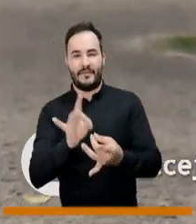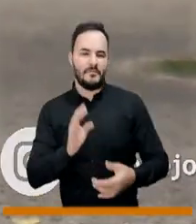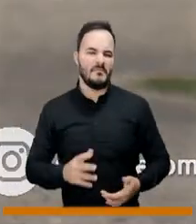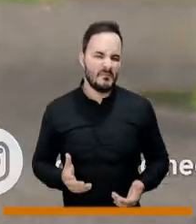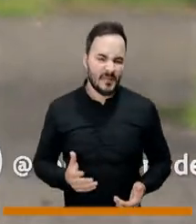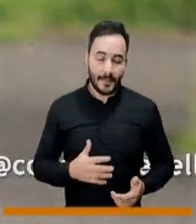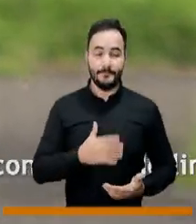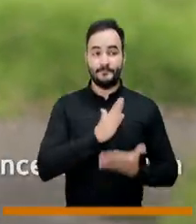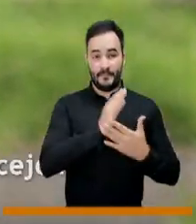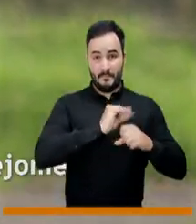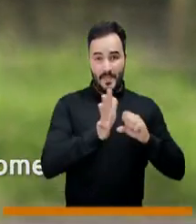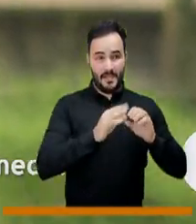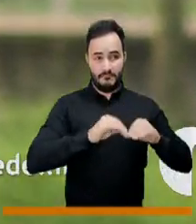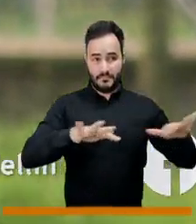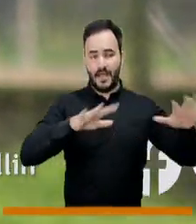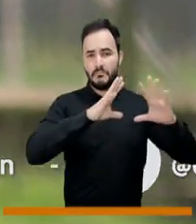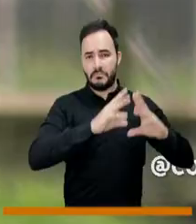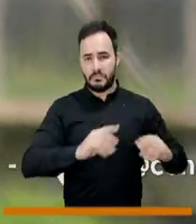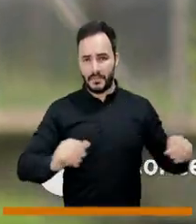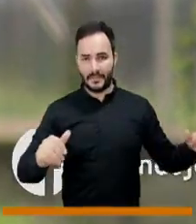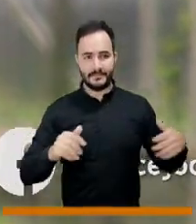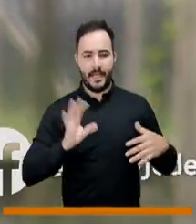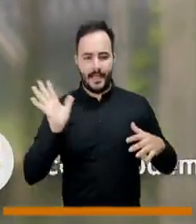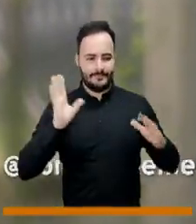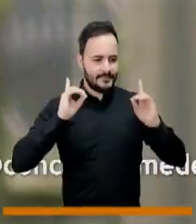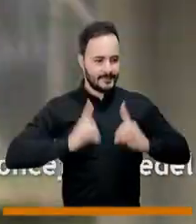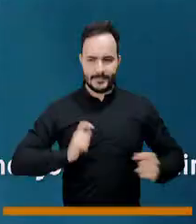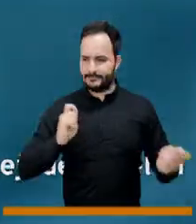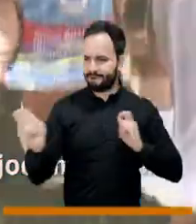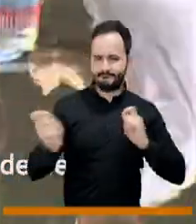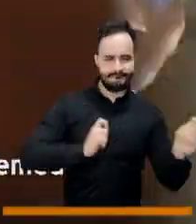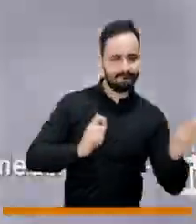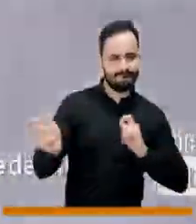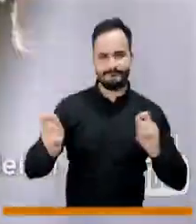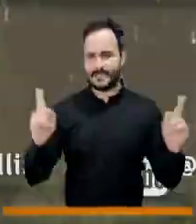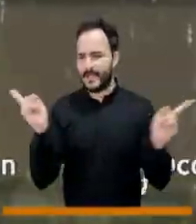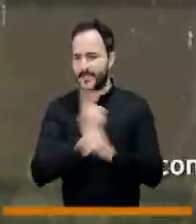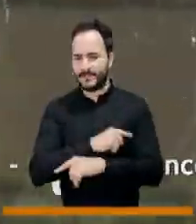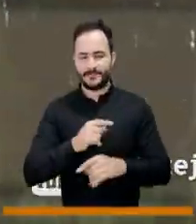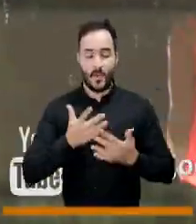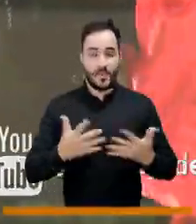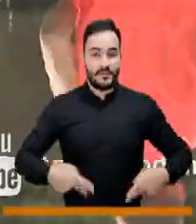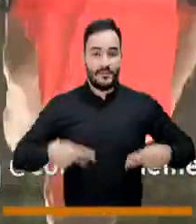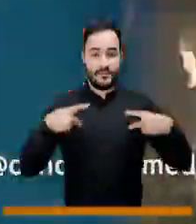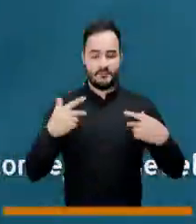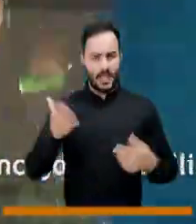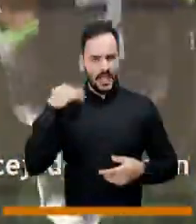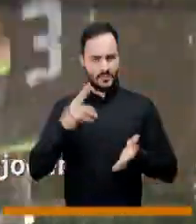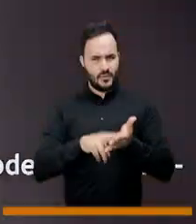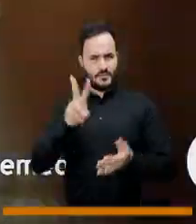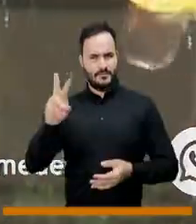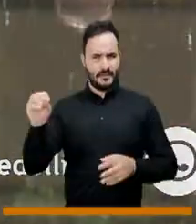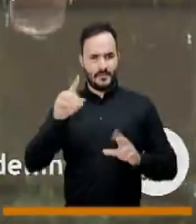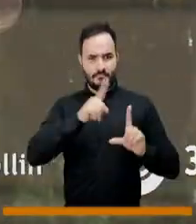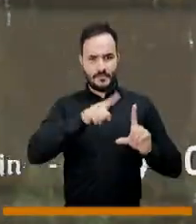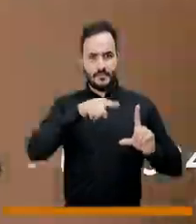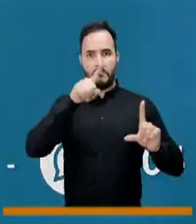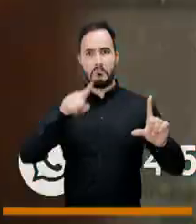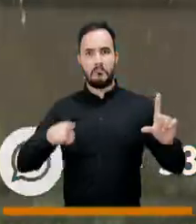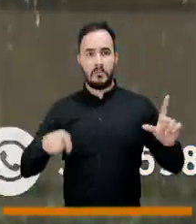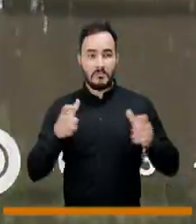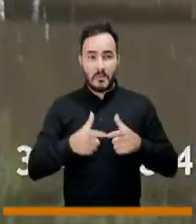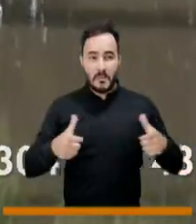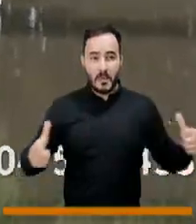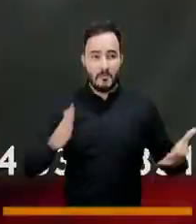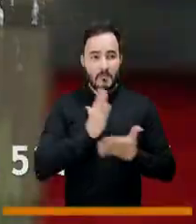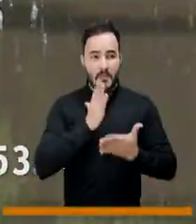a cambiar las cosas radicalmente. Si tú miras el 2020, la tasa de suicidio bajó, todos con una expectativa de ahora sí el mundo